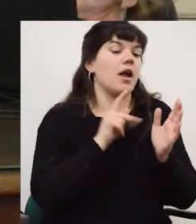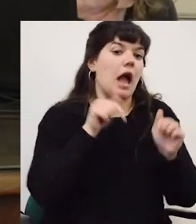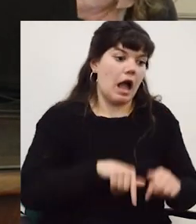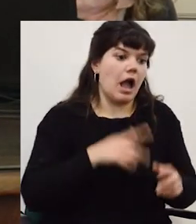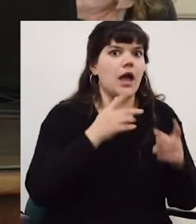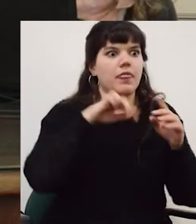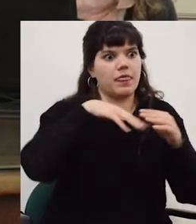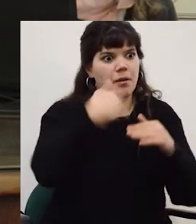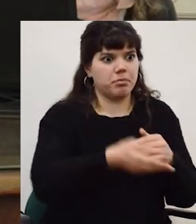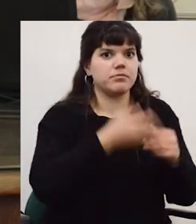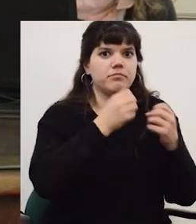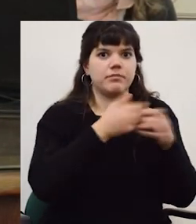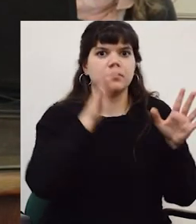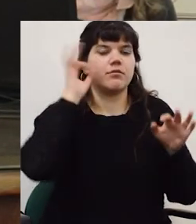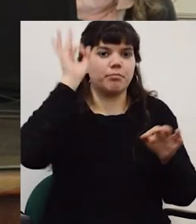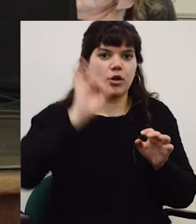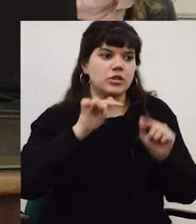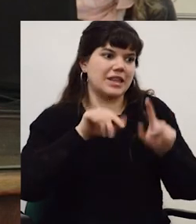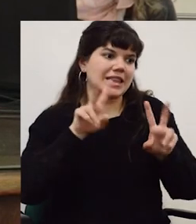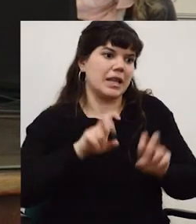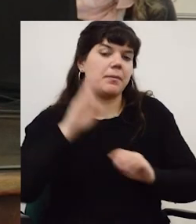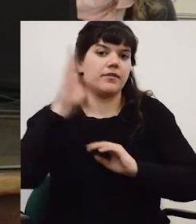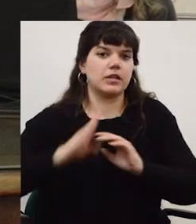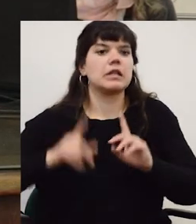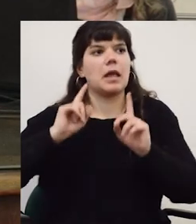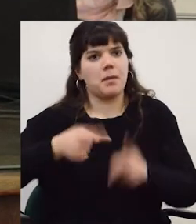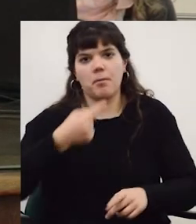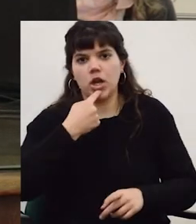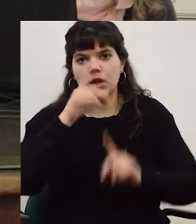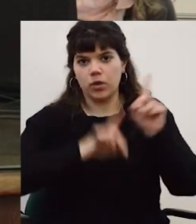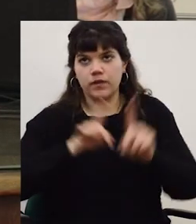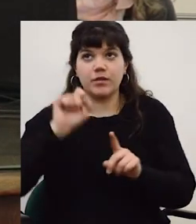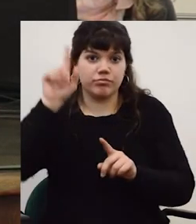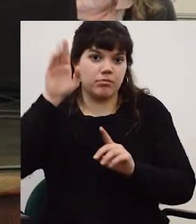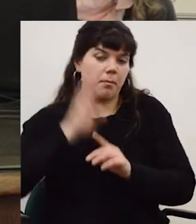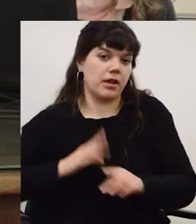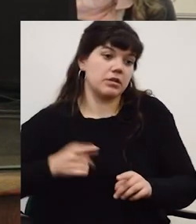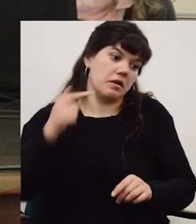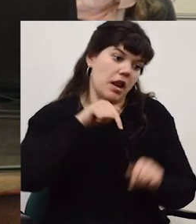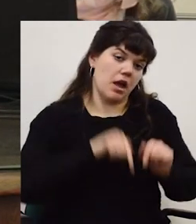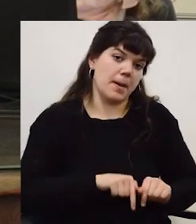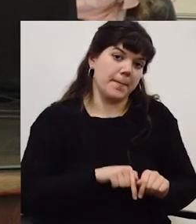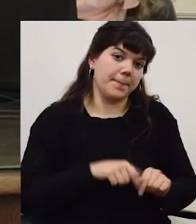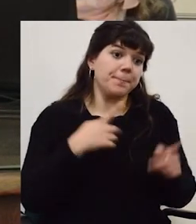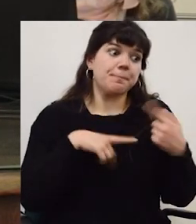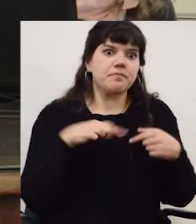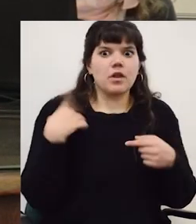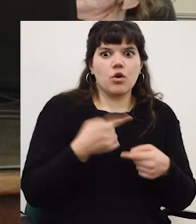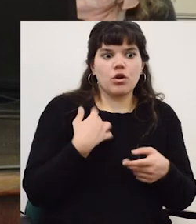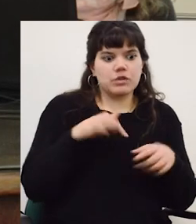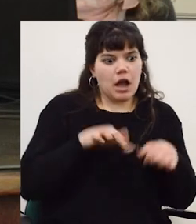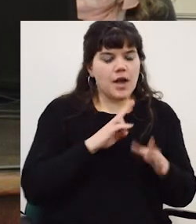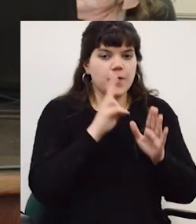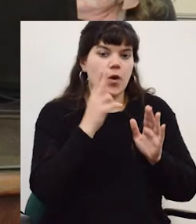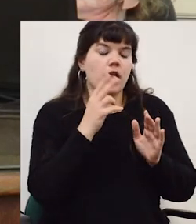quienes después fundaron o impulsaron los programas de posgrado doctorado mestría que hoy tiene Brasil más toda la política universitaria que se